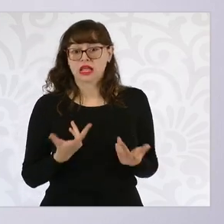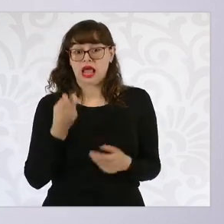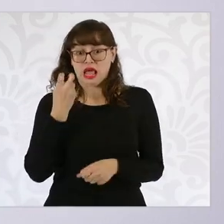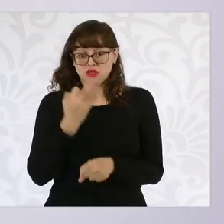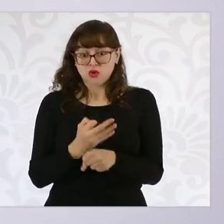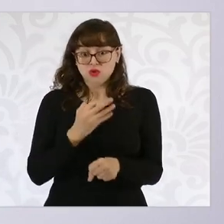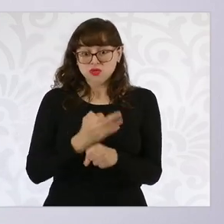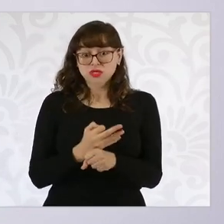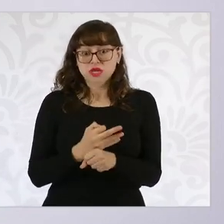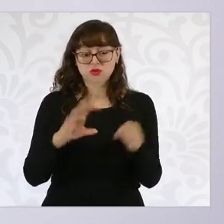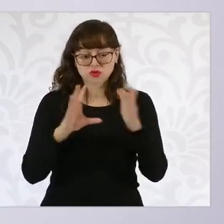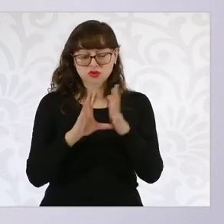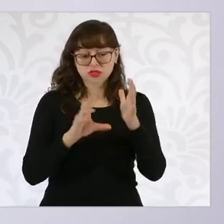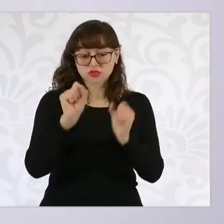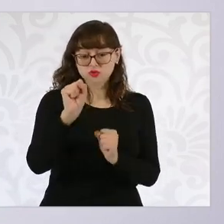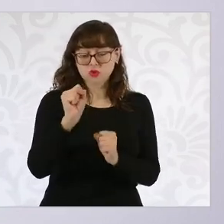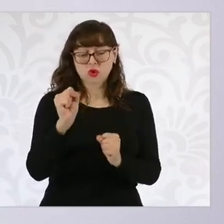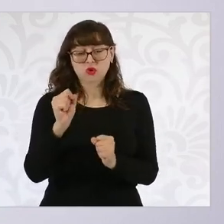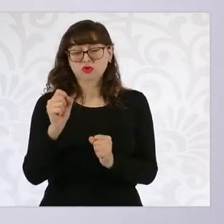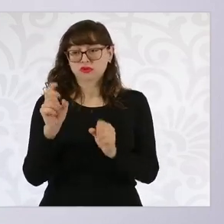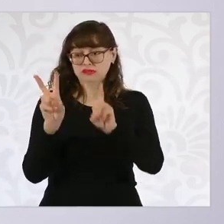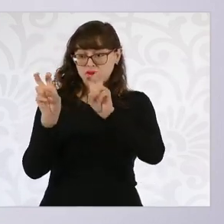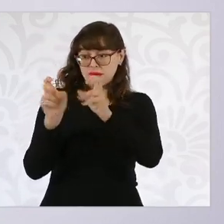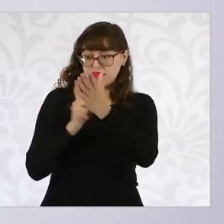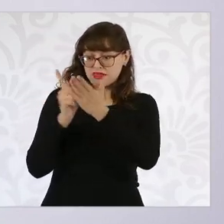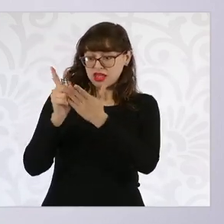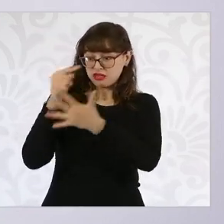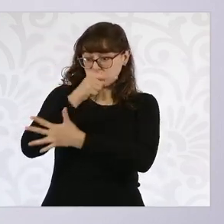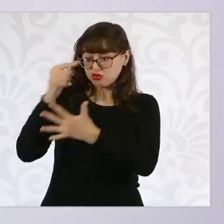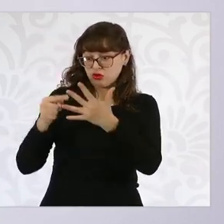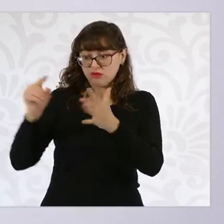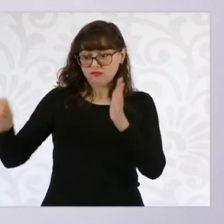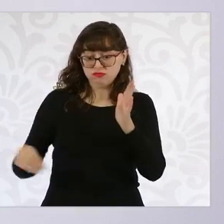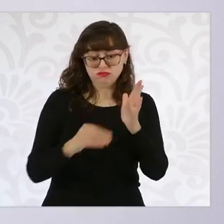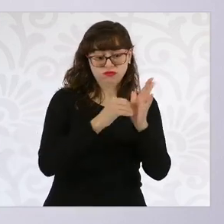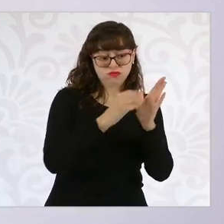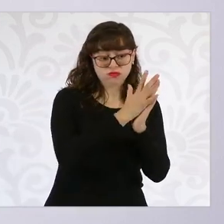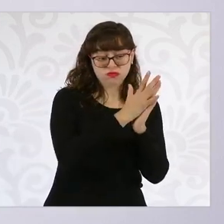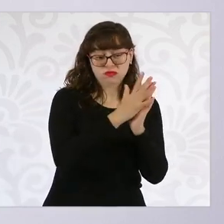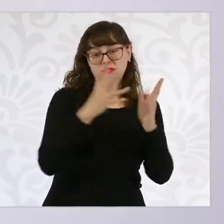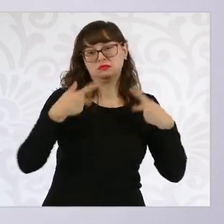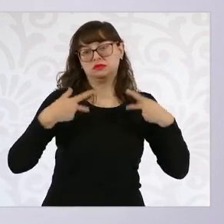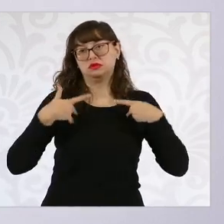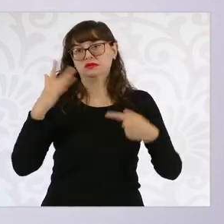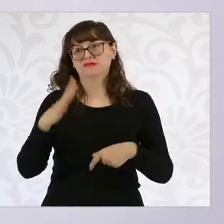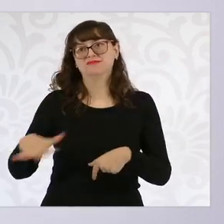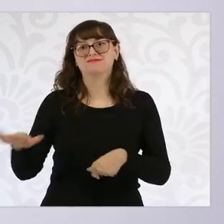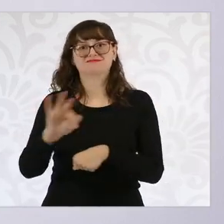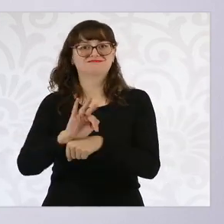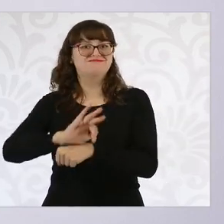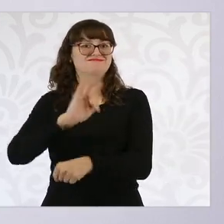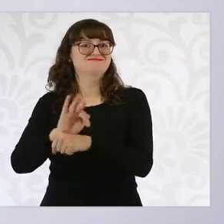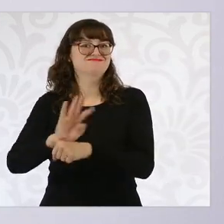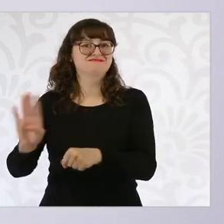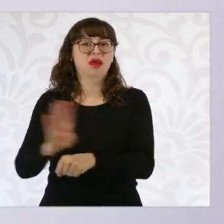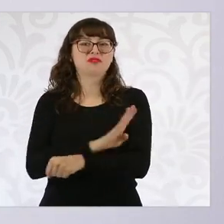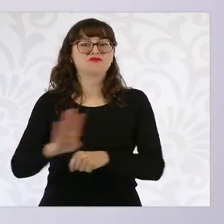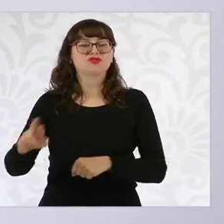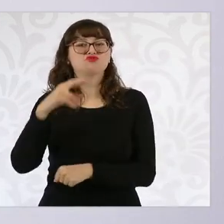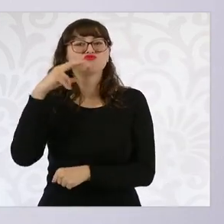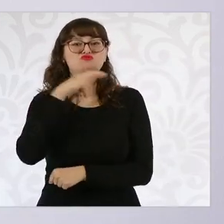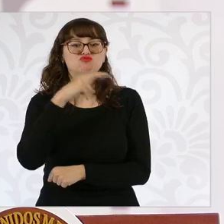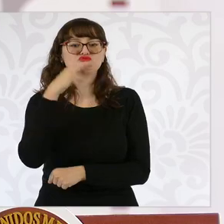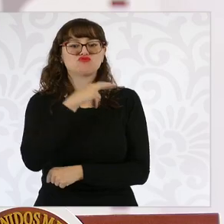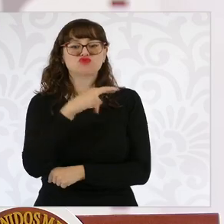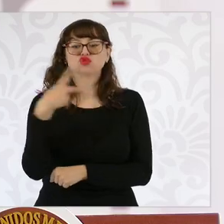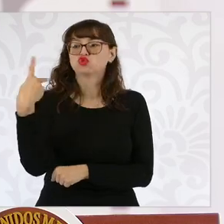materialmente tiene una retribución inmediata para la población, para garantizar